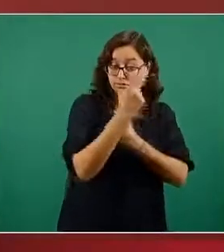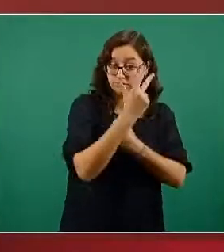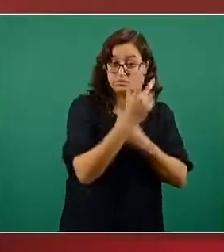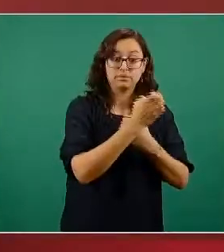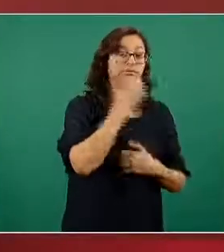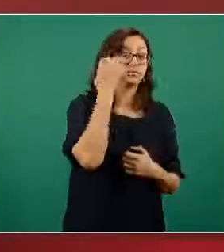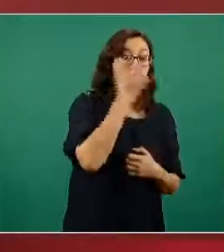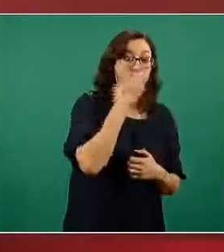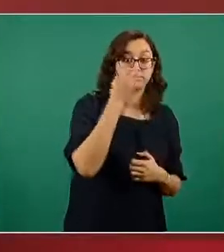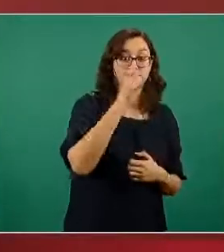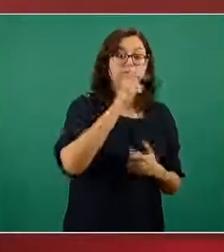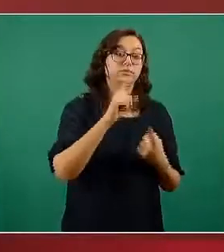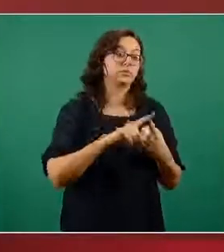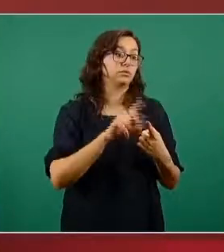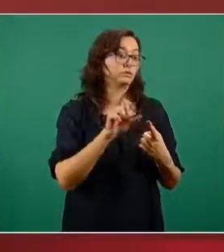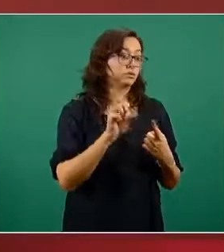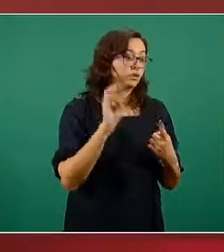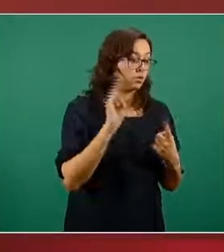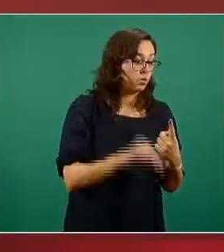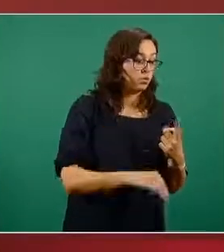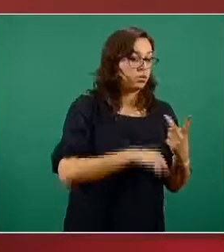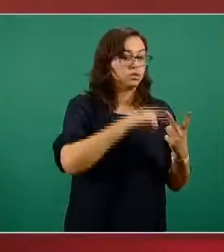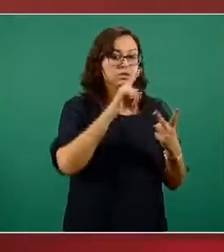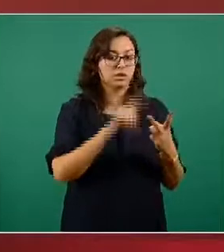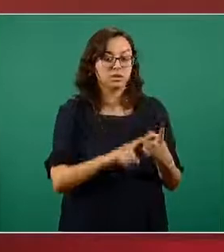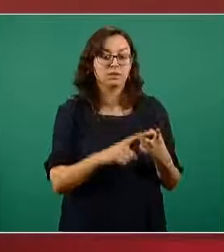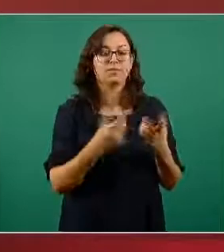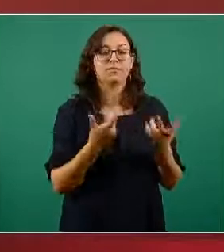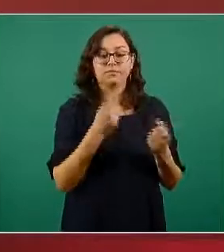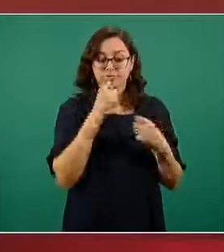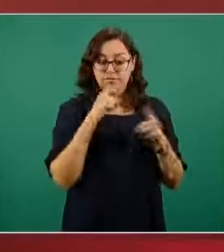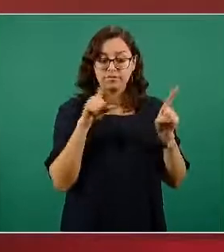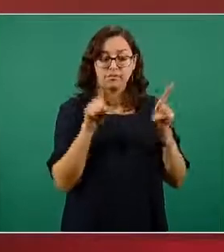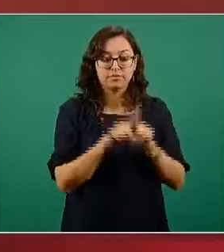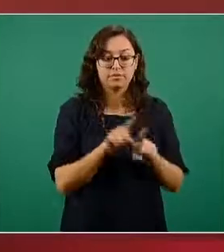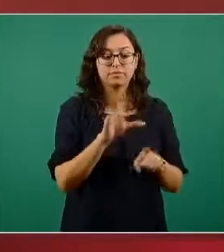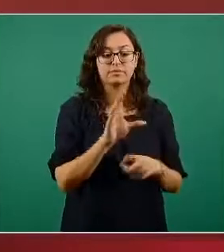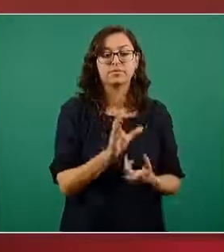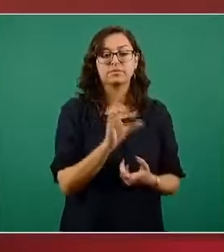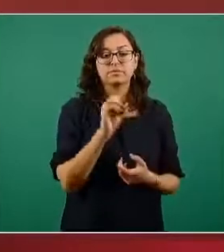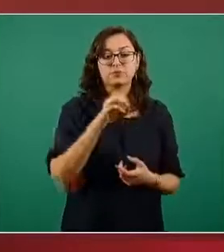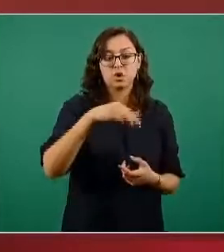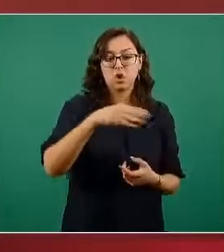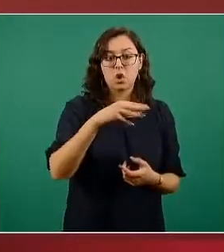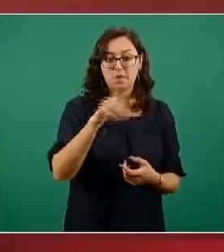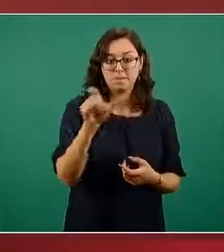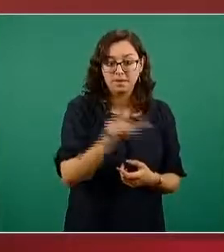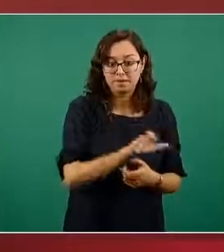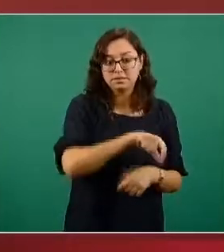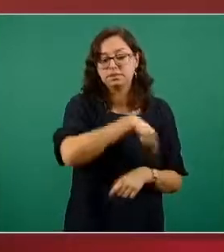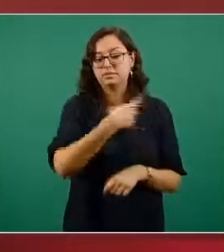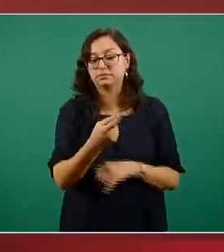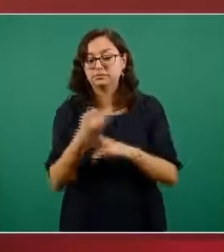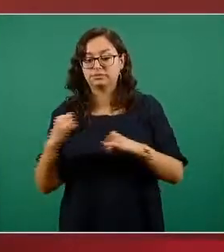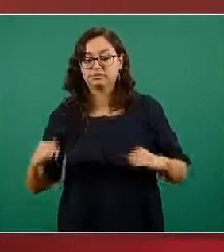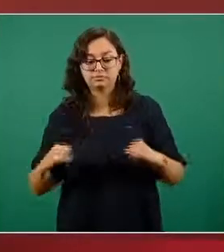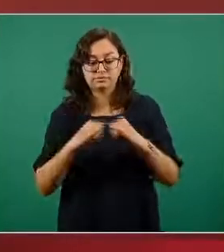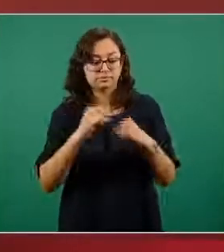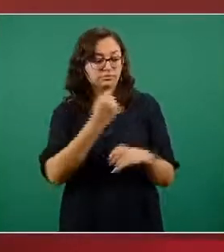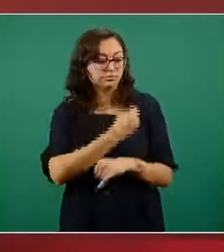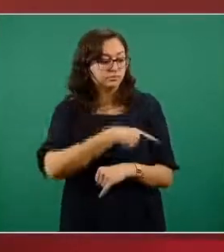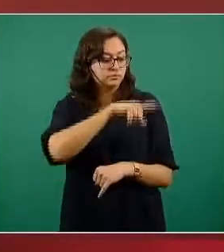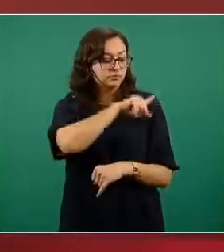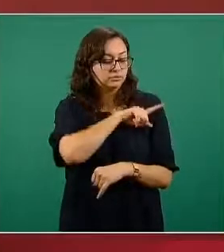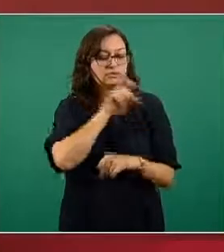como la Universidad Nacional Autónoma de México y el Colegio de México como instituciones de salud Institutos Nacional de Salud